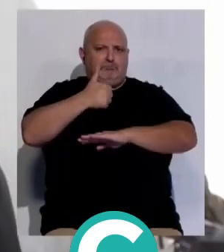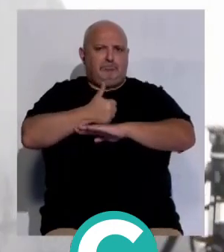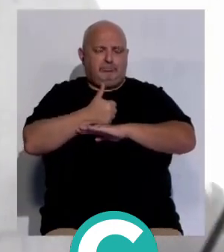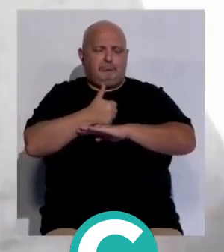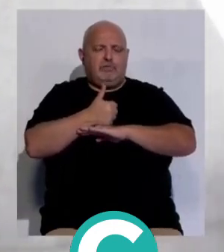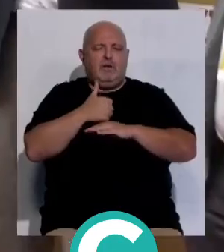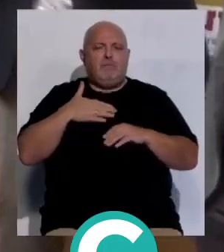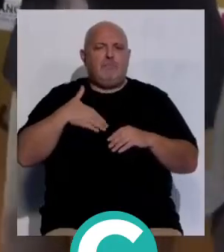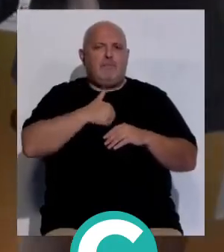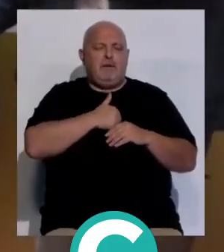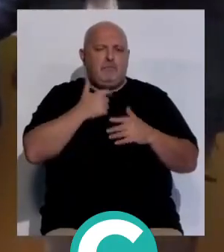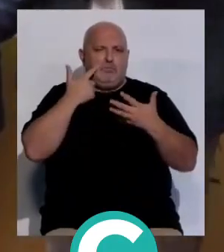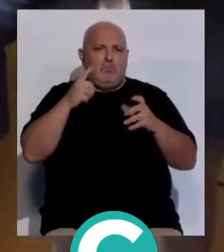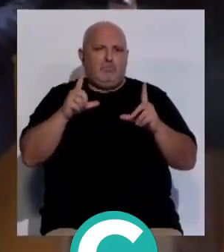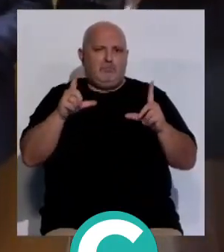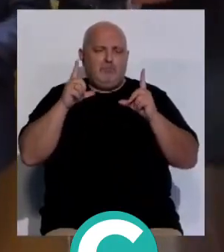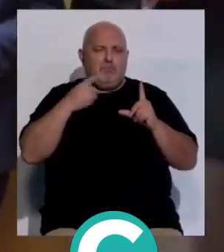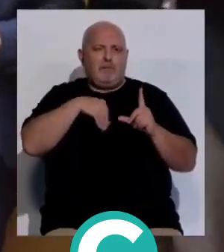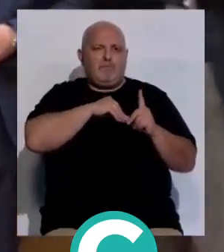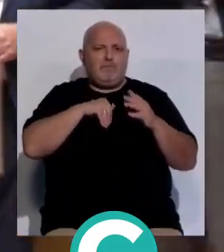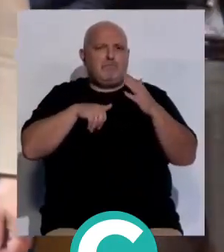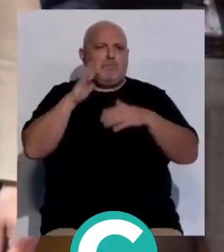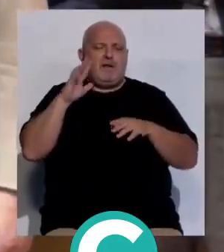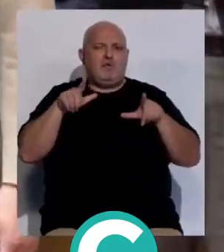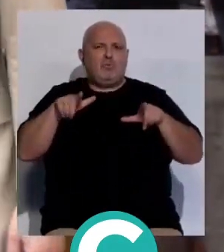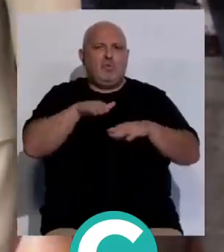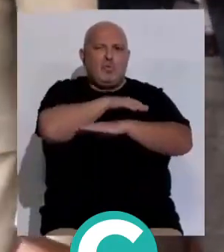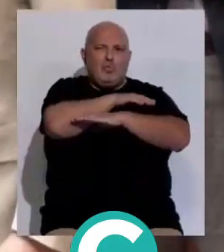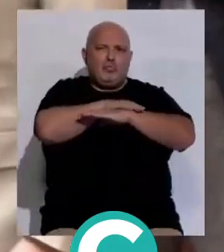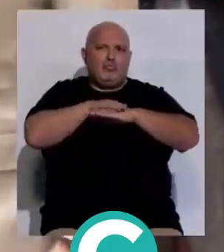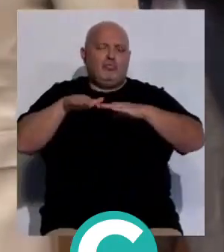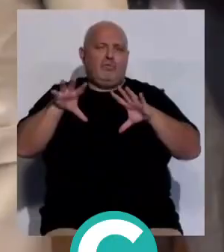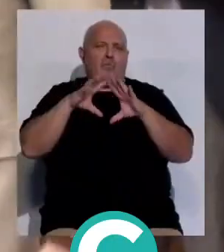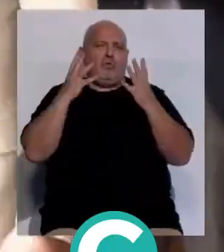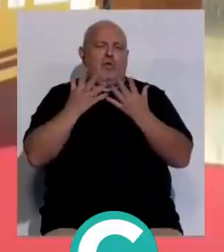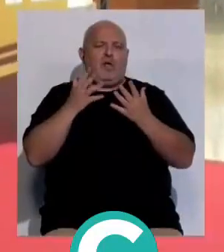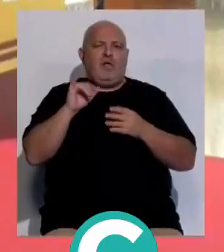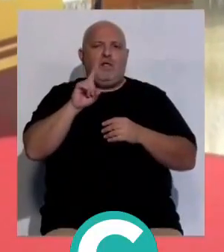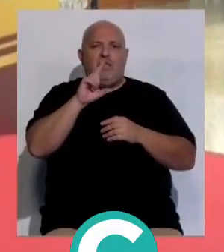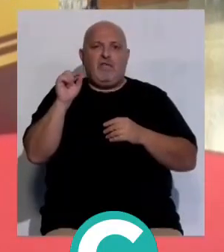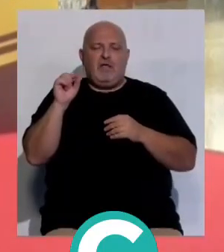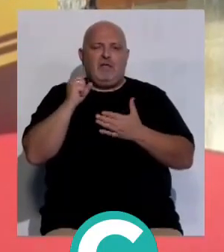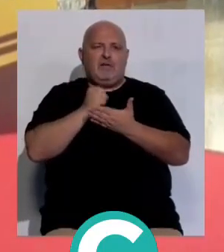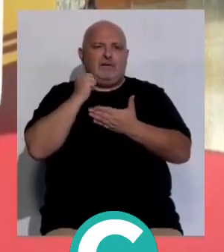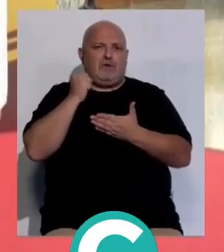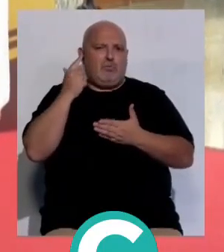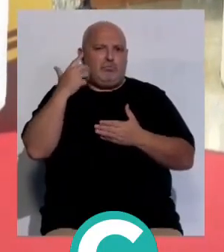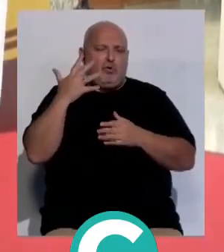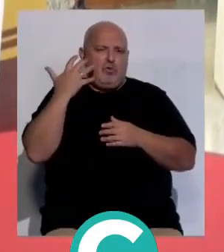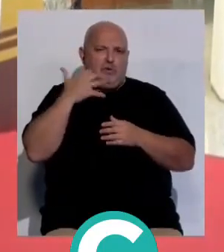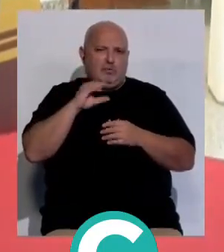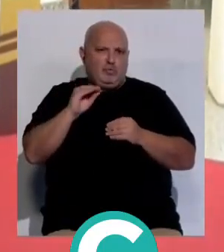destacando el papel protagonista de España como el país con más superficie vitivinícola del planeta y 100 denominaciones de origen